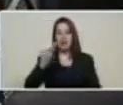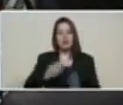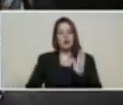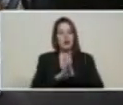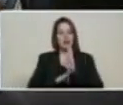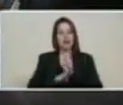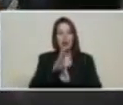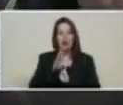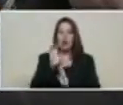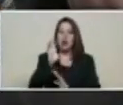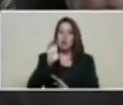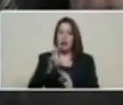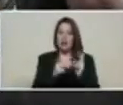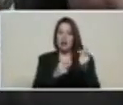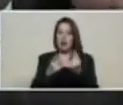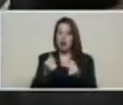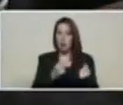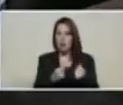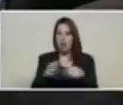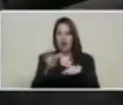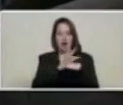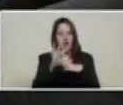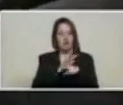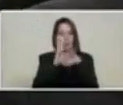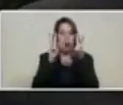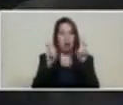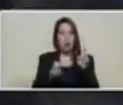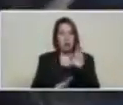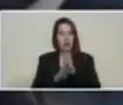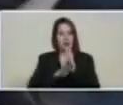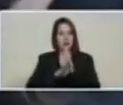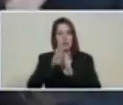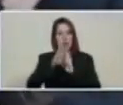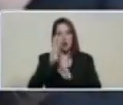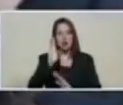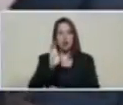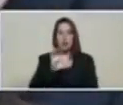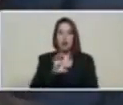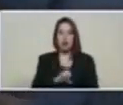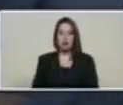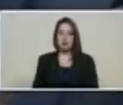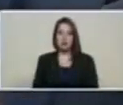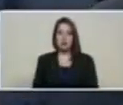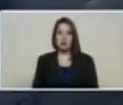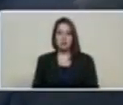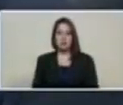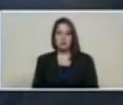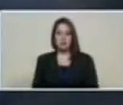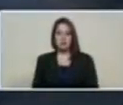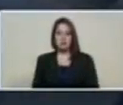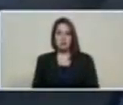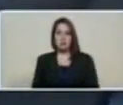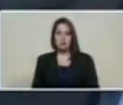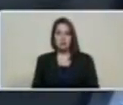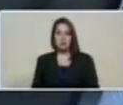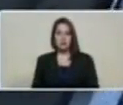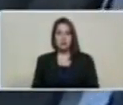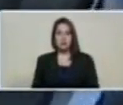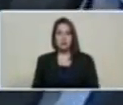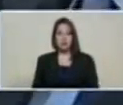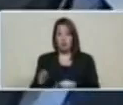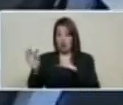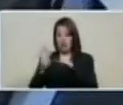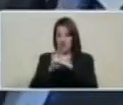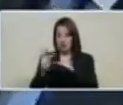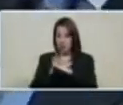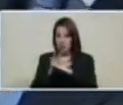país vamos buscando fórmulas nuevas para el desarrollo del país estas fórmulas no están en ningún